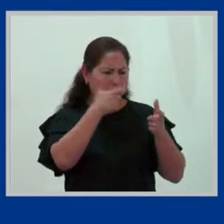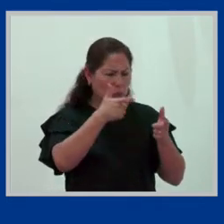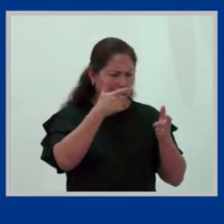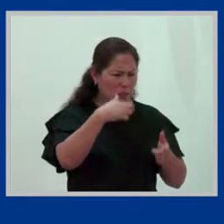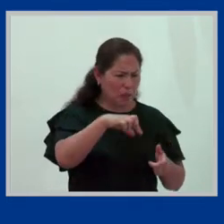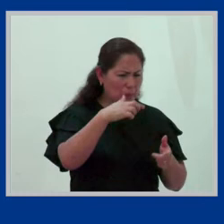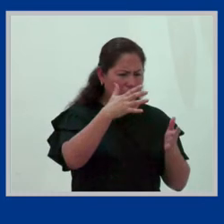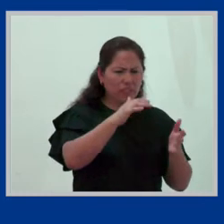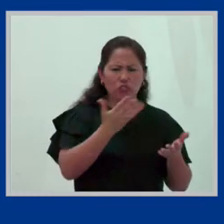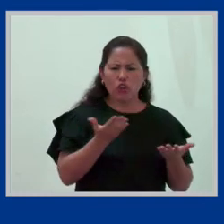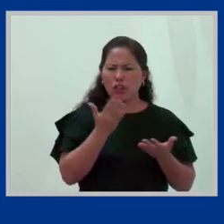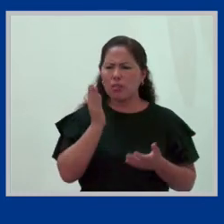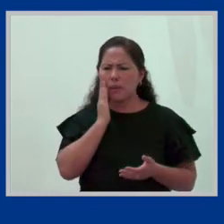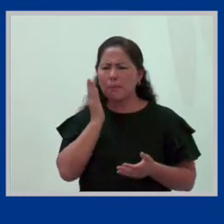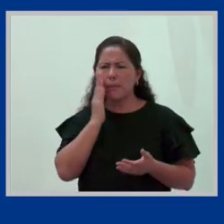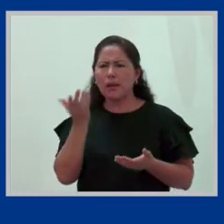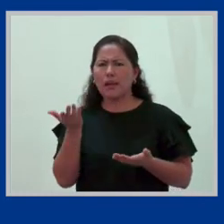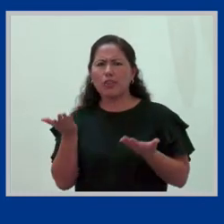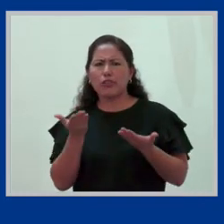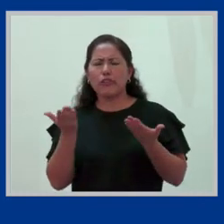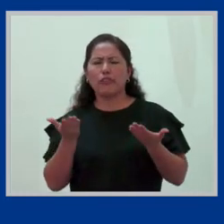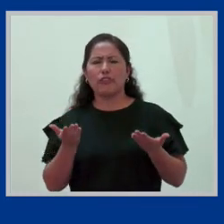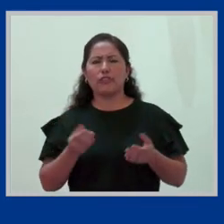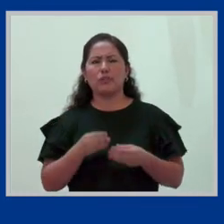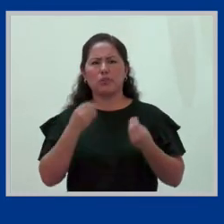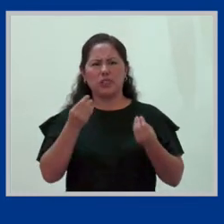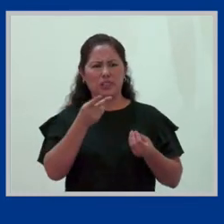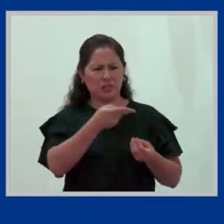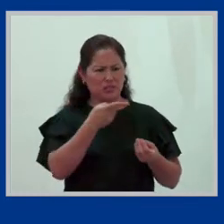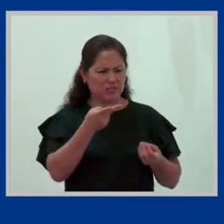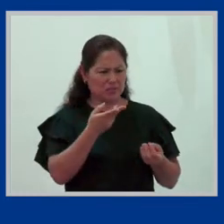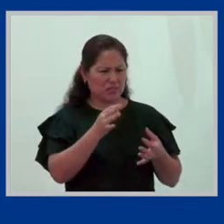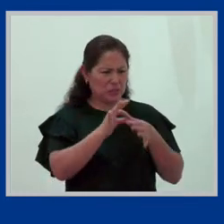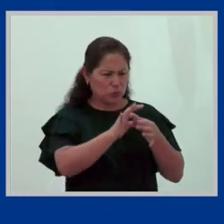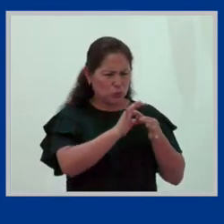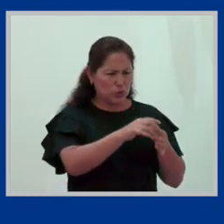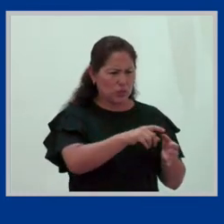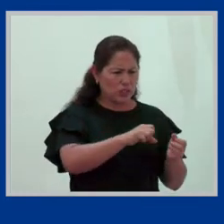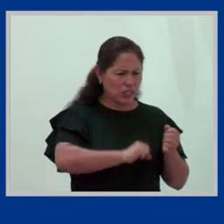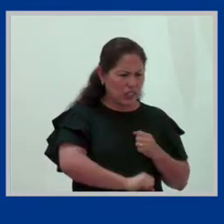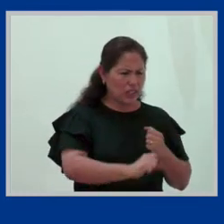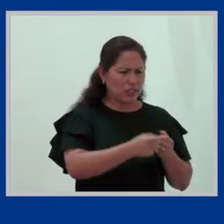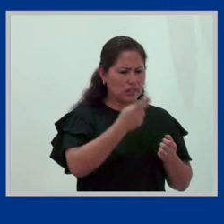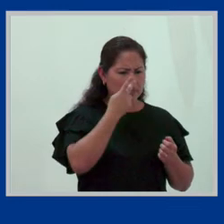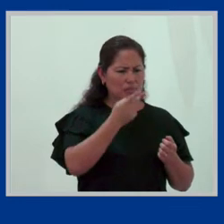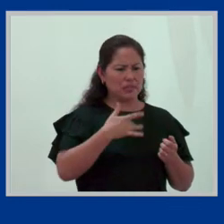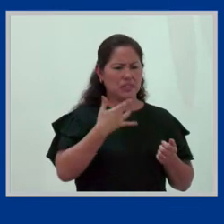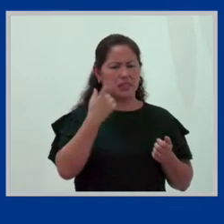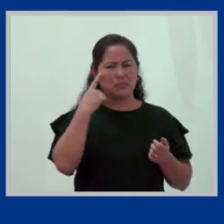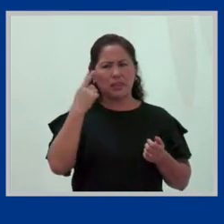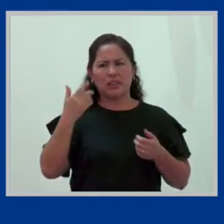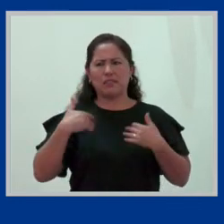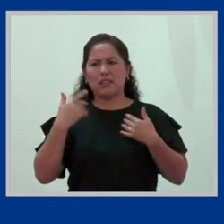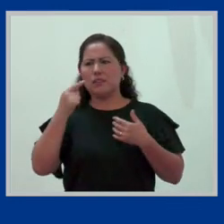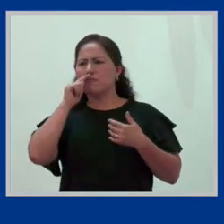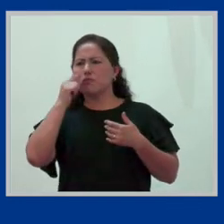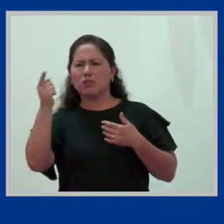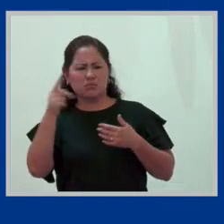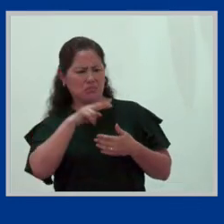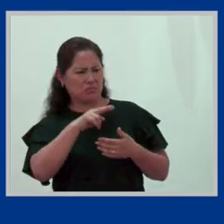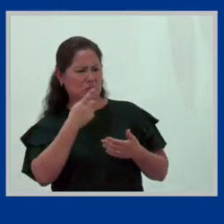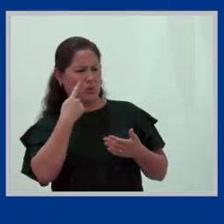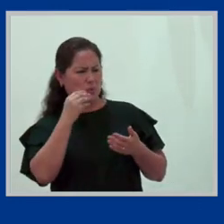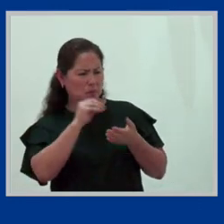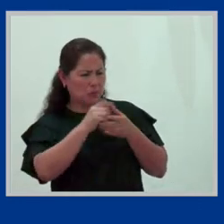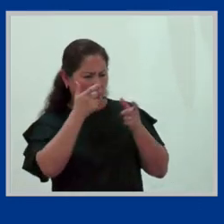Es que, ¿por qué tienen esa relación? O sea, que él más se sentía criticado y juzgado por mujeres